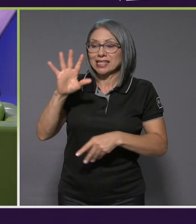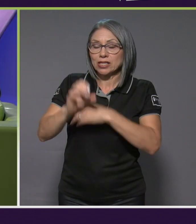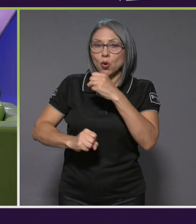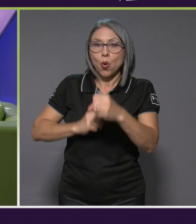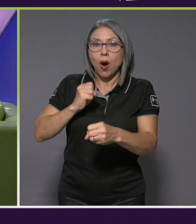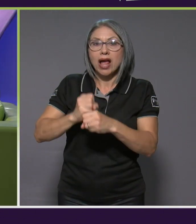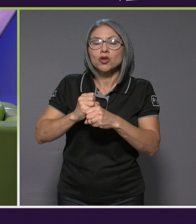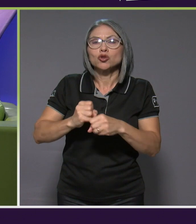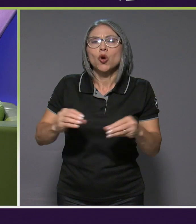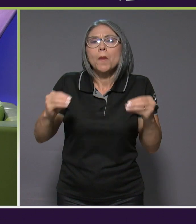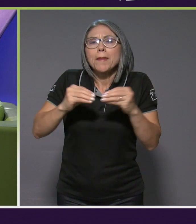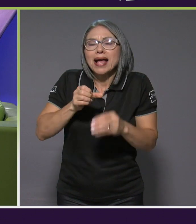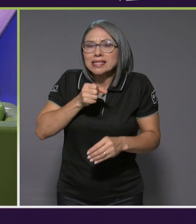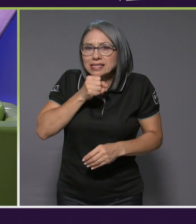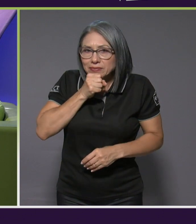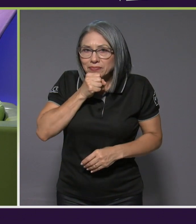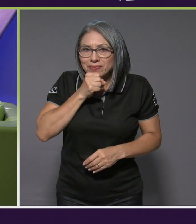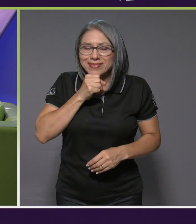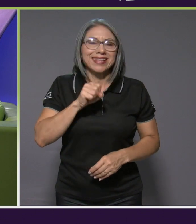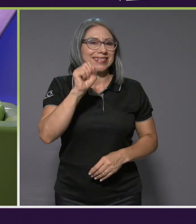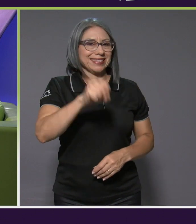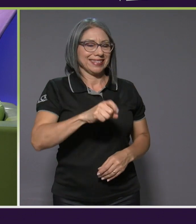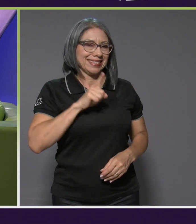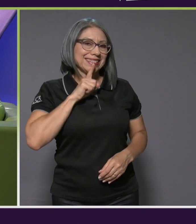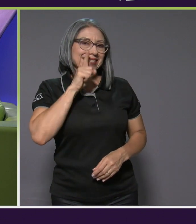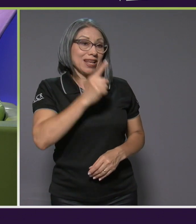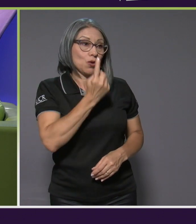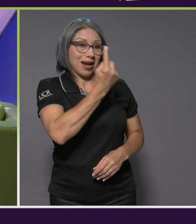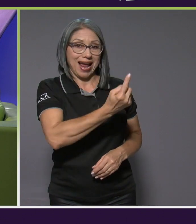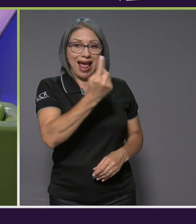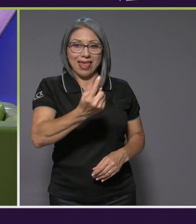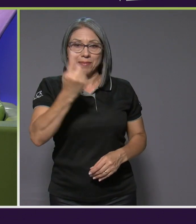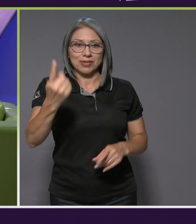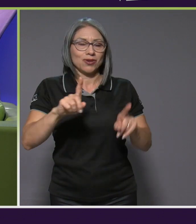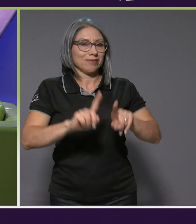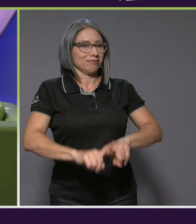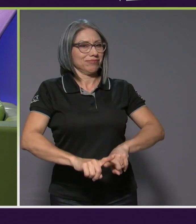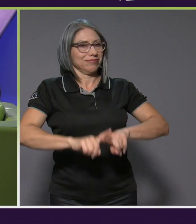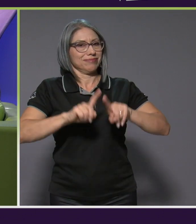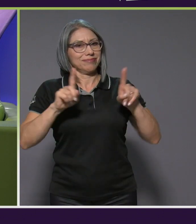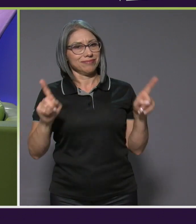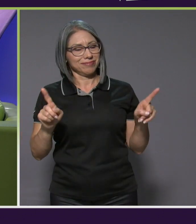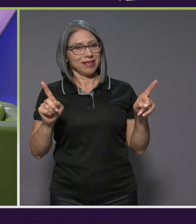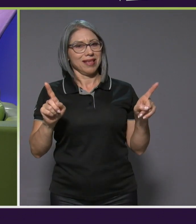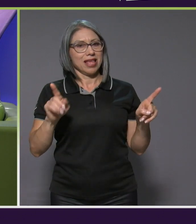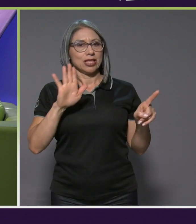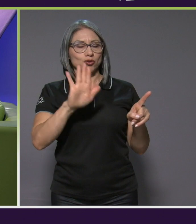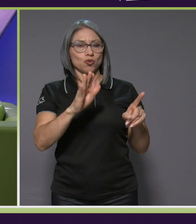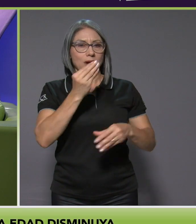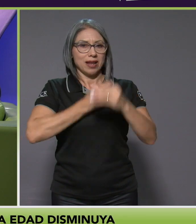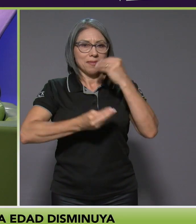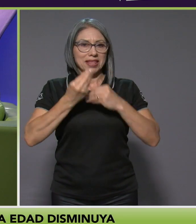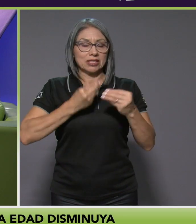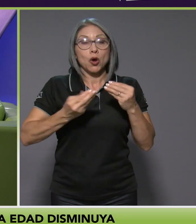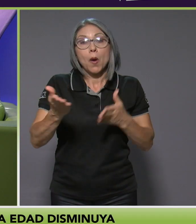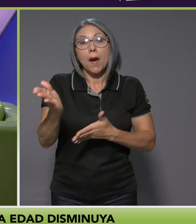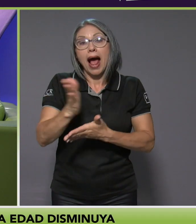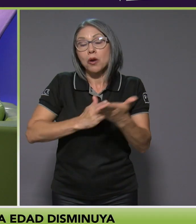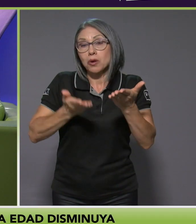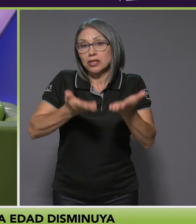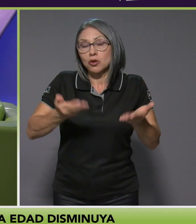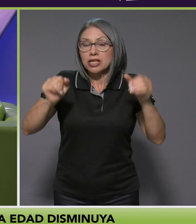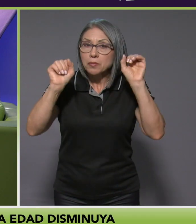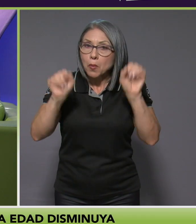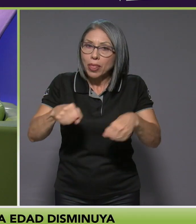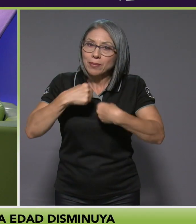cada persona es un mundo a nivel de su alimentación, pero así hay cosas que podemos tomar en cuenta y poner en práctica en la casa.